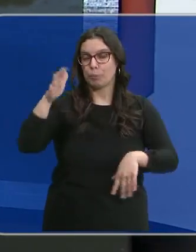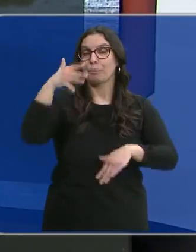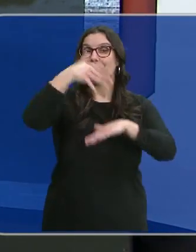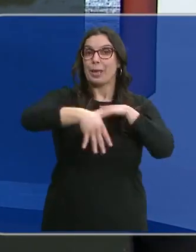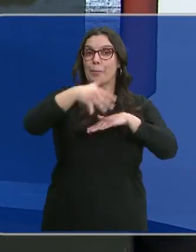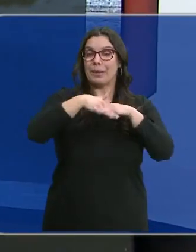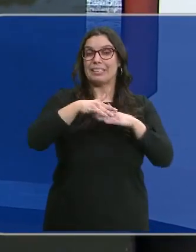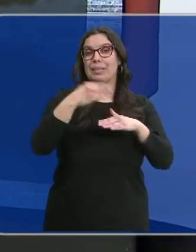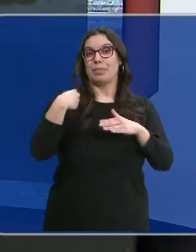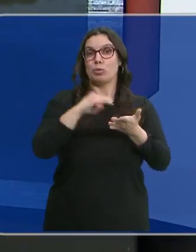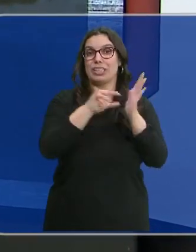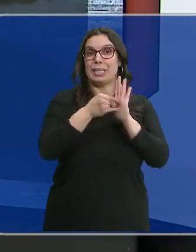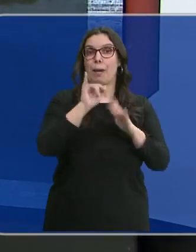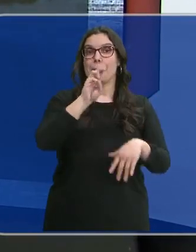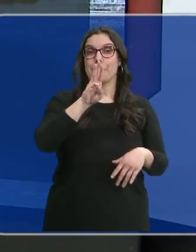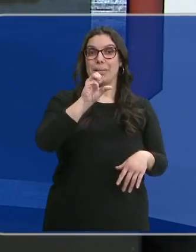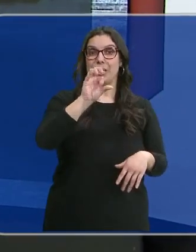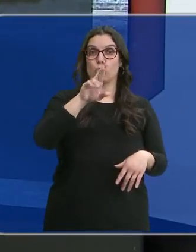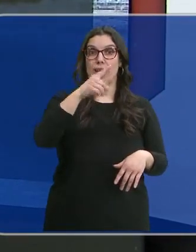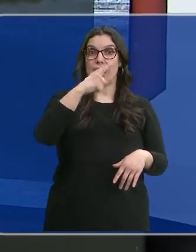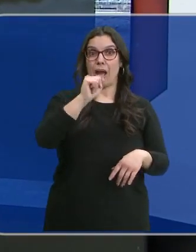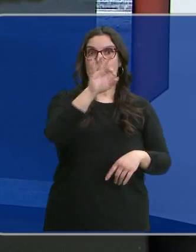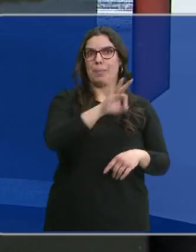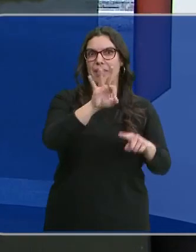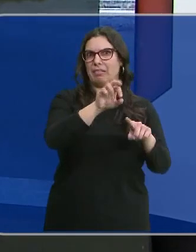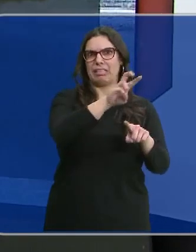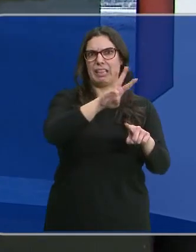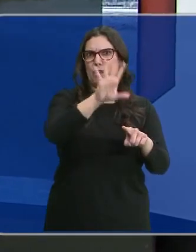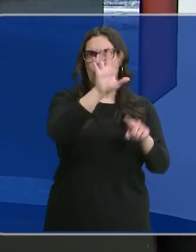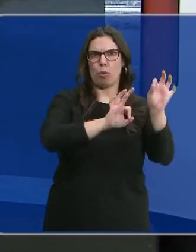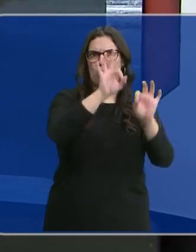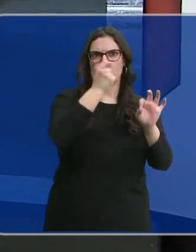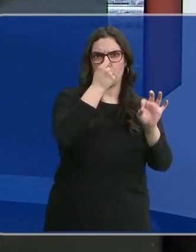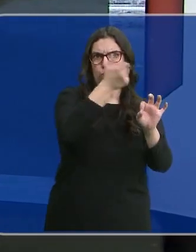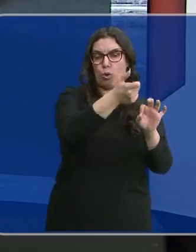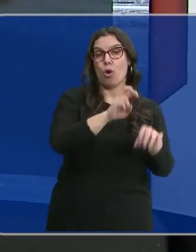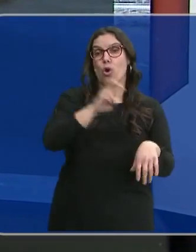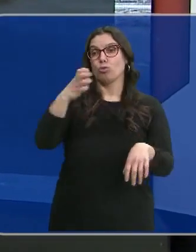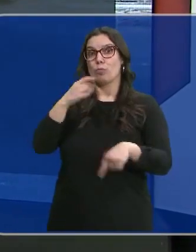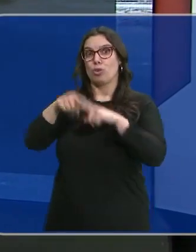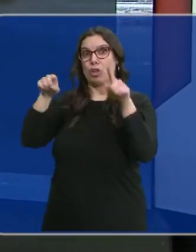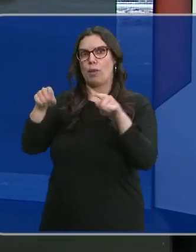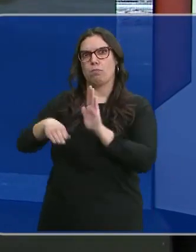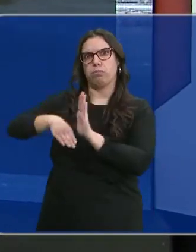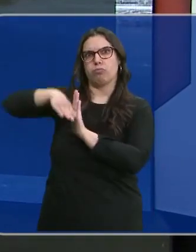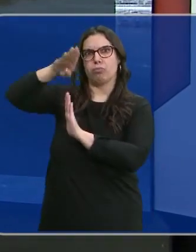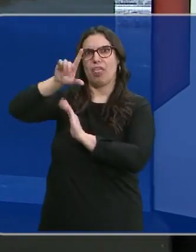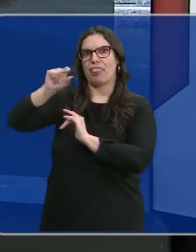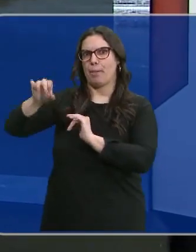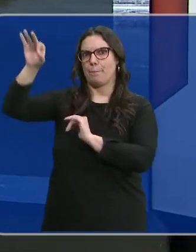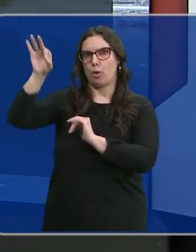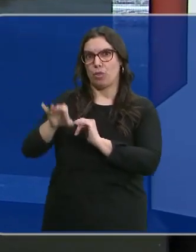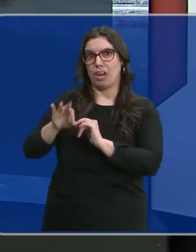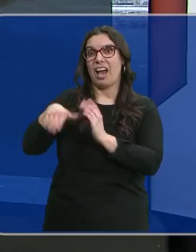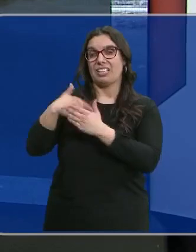los embalses del sistema Pisuerga en Palencia apenas llegan al 35%, otros como el del Pontón Alto en Segovia están al 100%